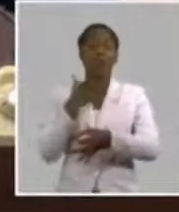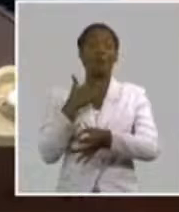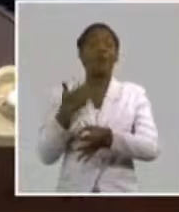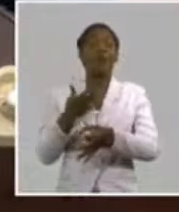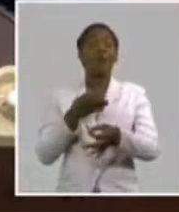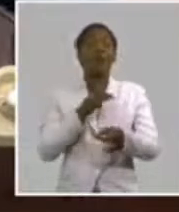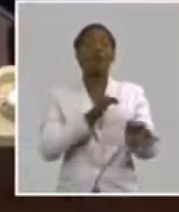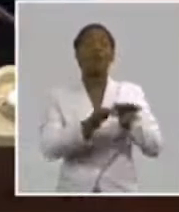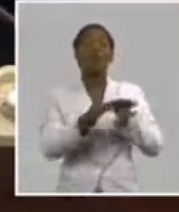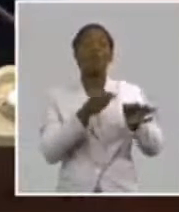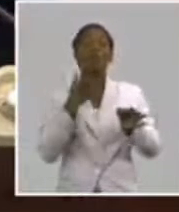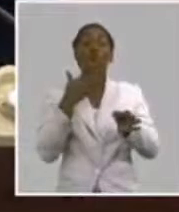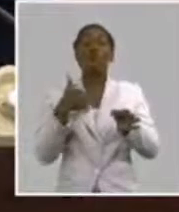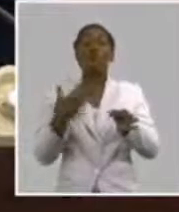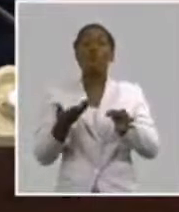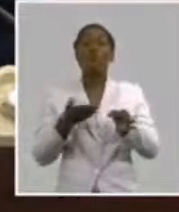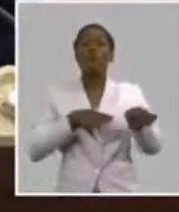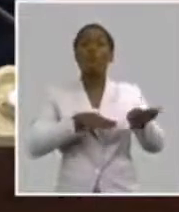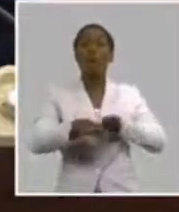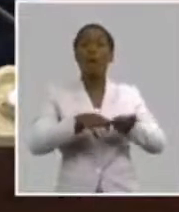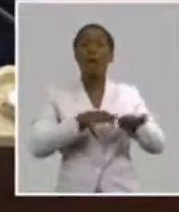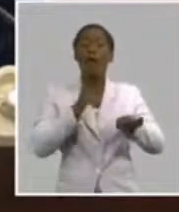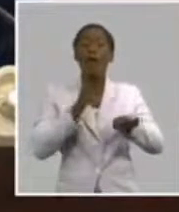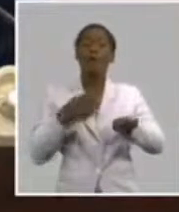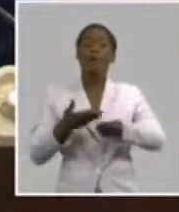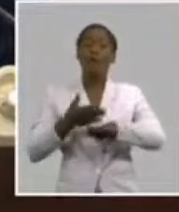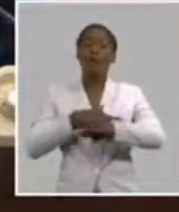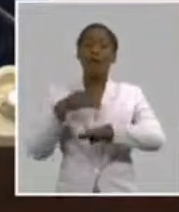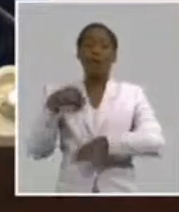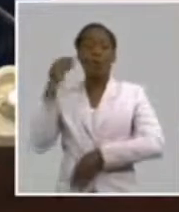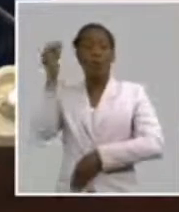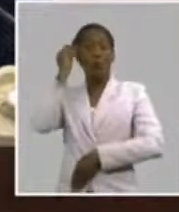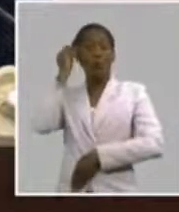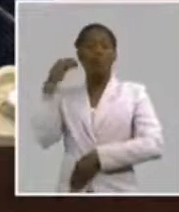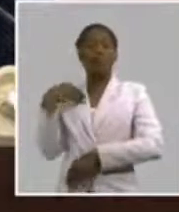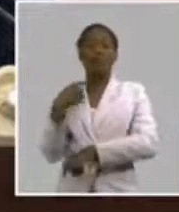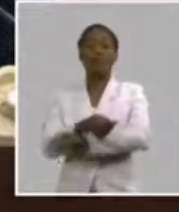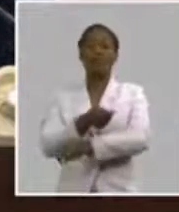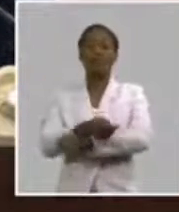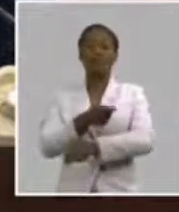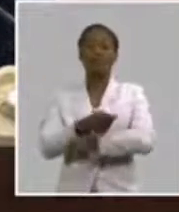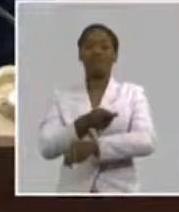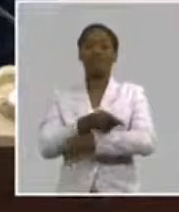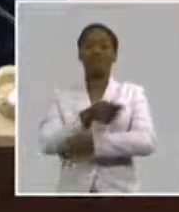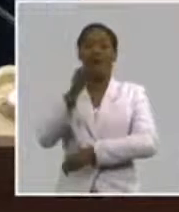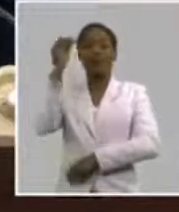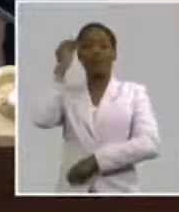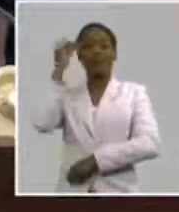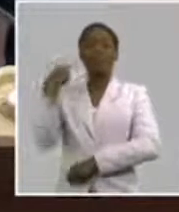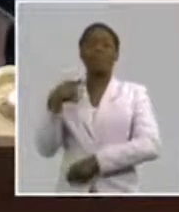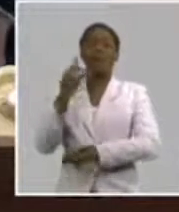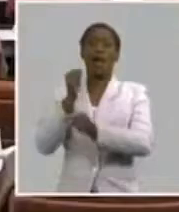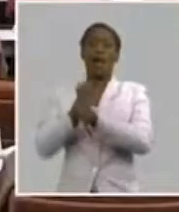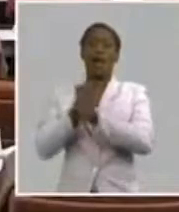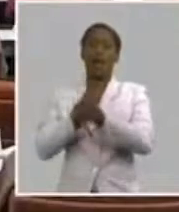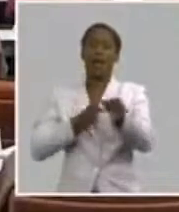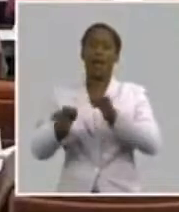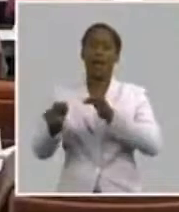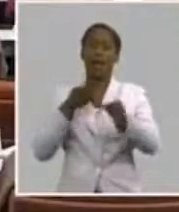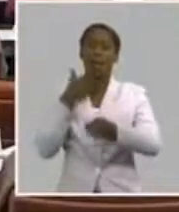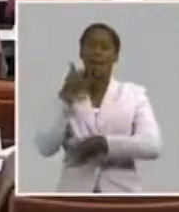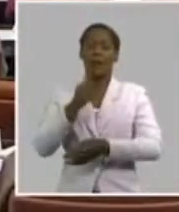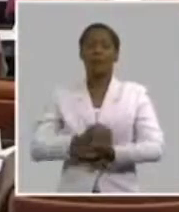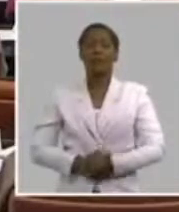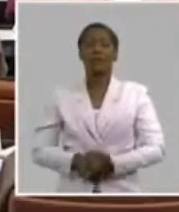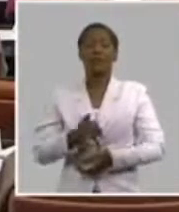revolución son cuadros políticos. Y es una de las cosas que estamos insistiendo en las estructuras de gobierno. Los cuadros de gobierno